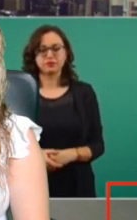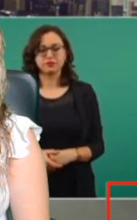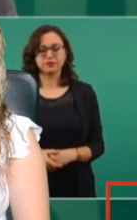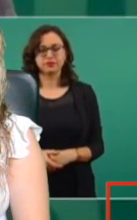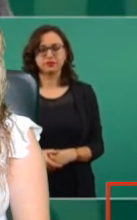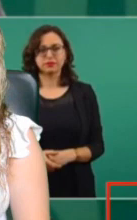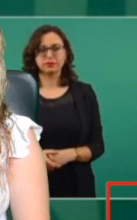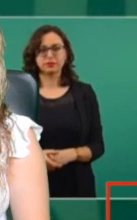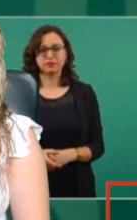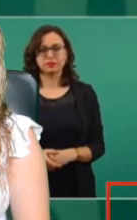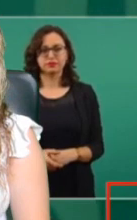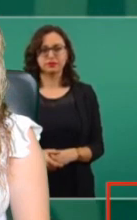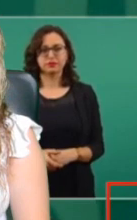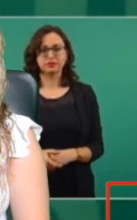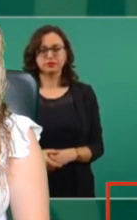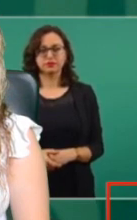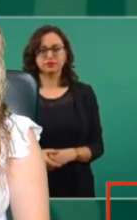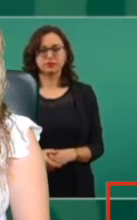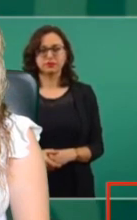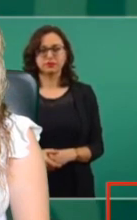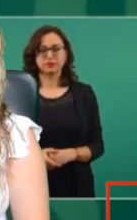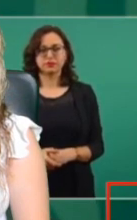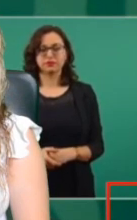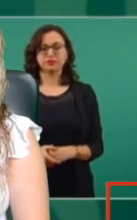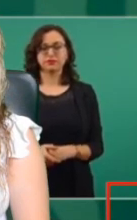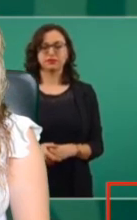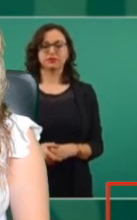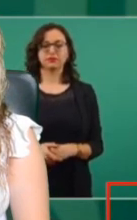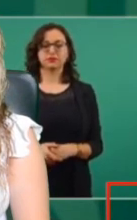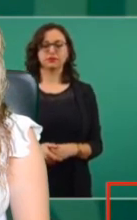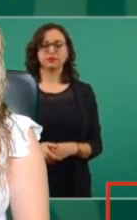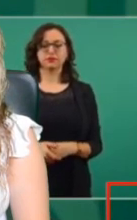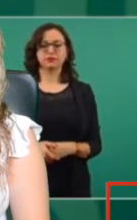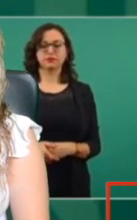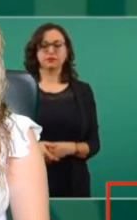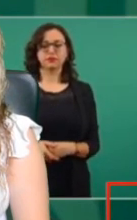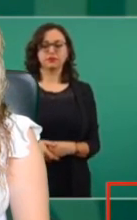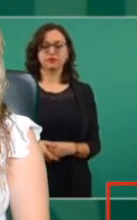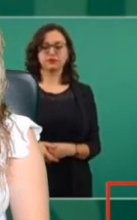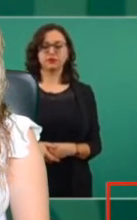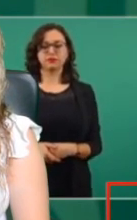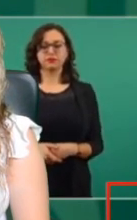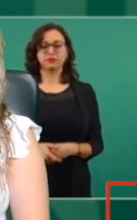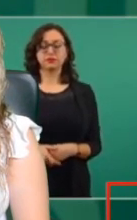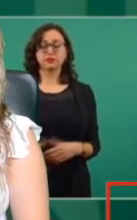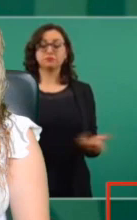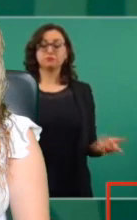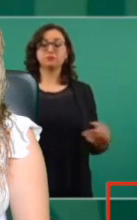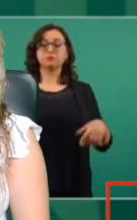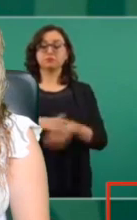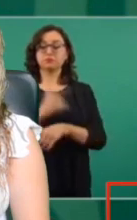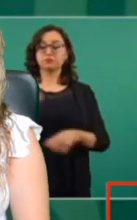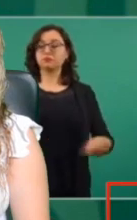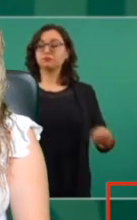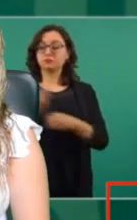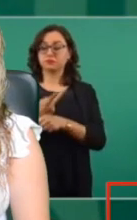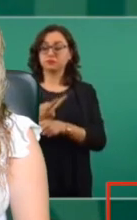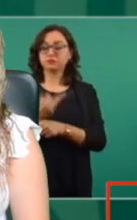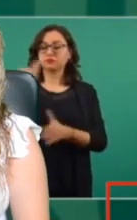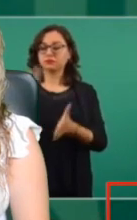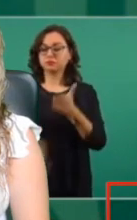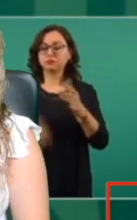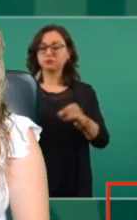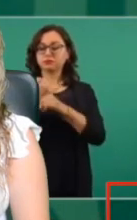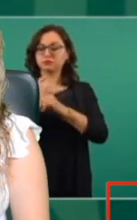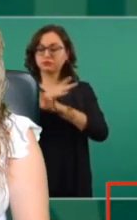no sólo hay desinformación, manipulación, no